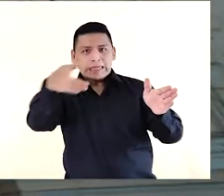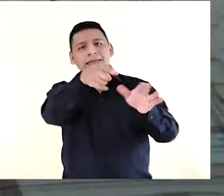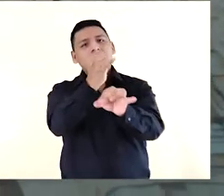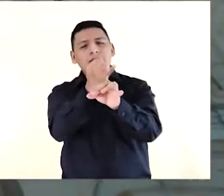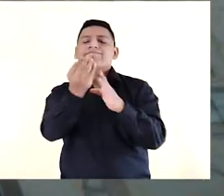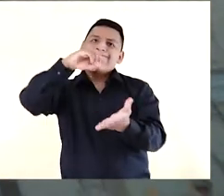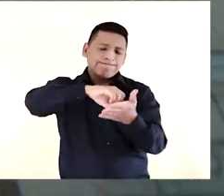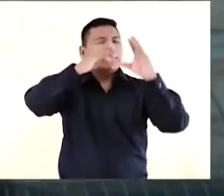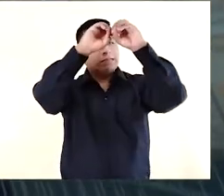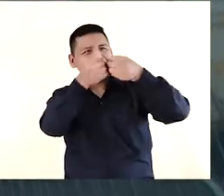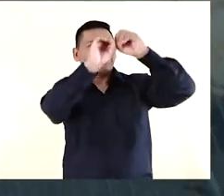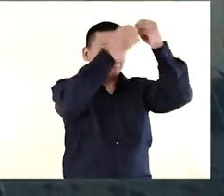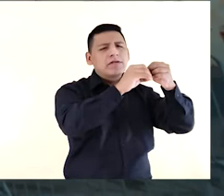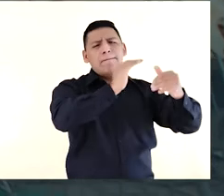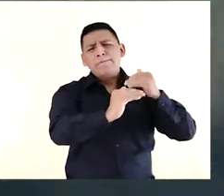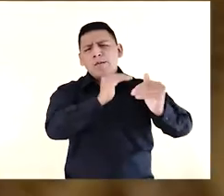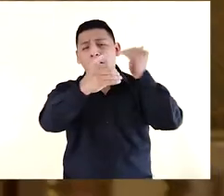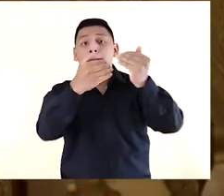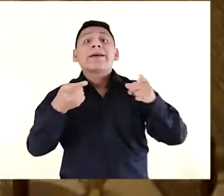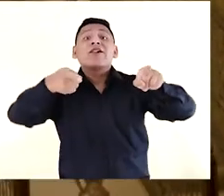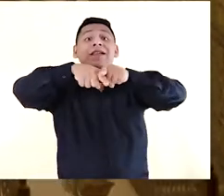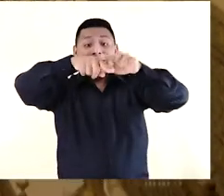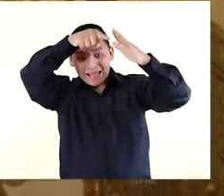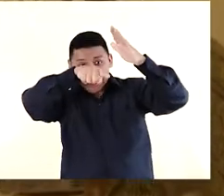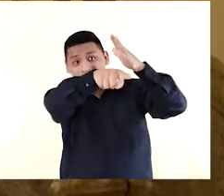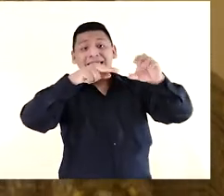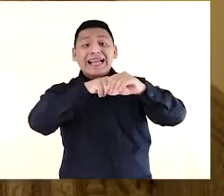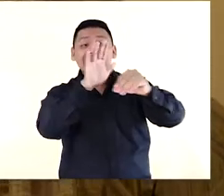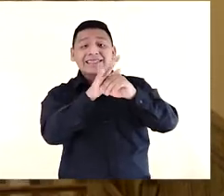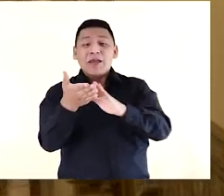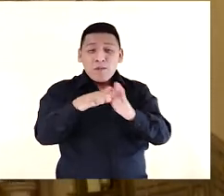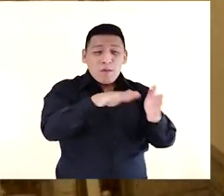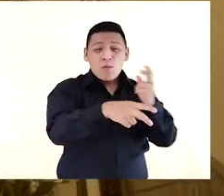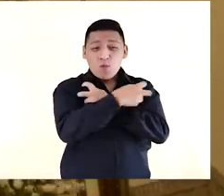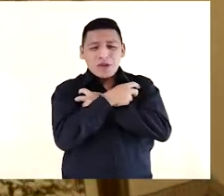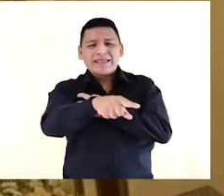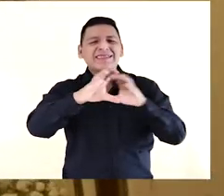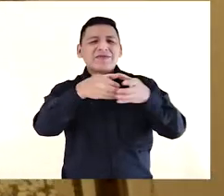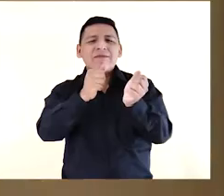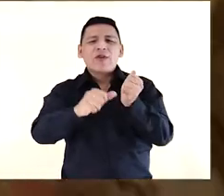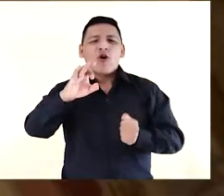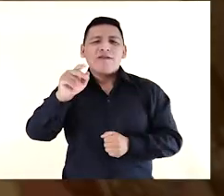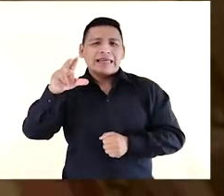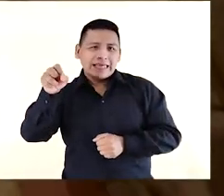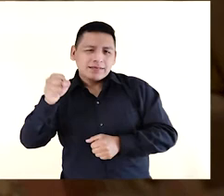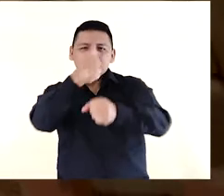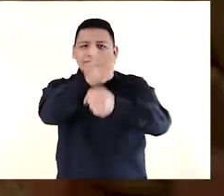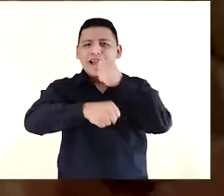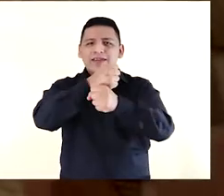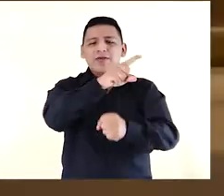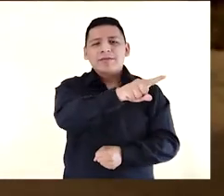de eso, no solo la iglesia se ha ido restaurando parcialmente, sino también su cripta bovedada de enterramiento de los hermanos Cofrades